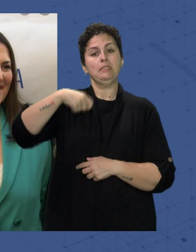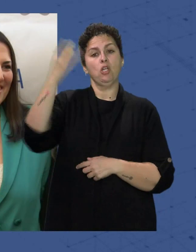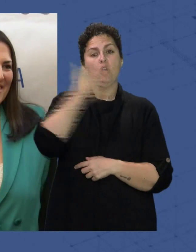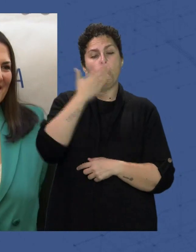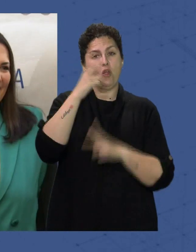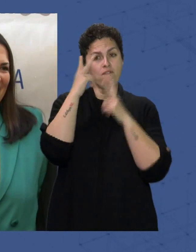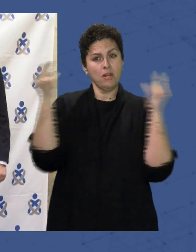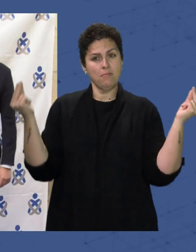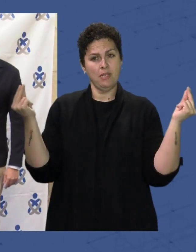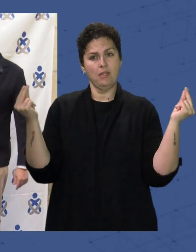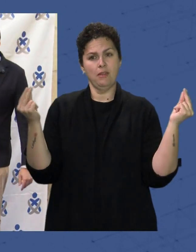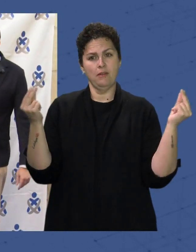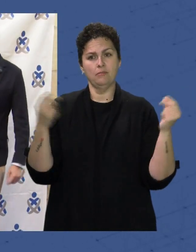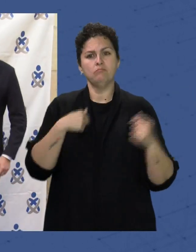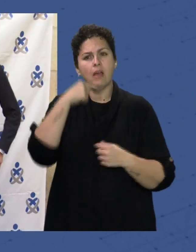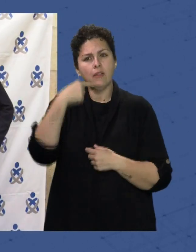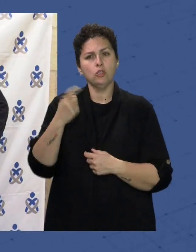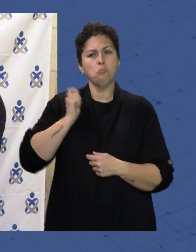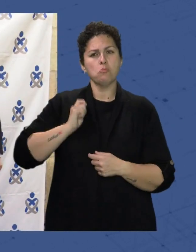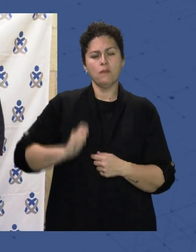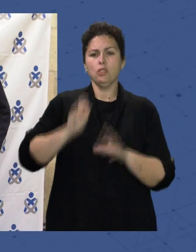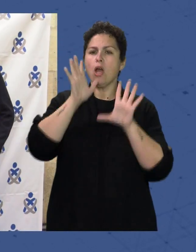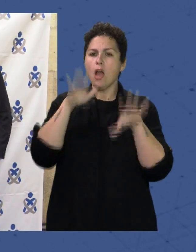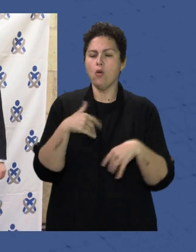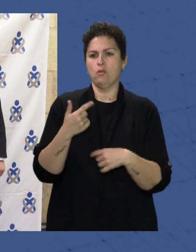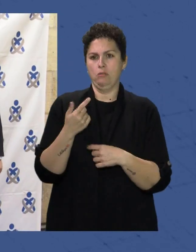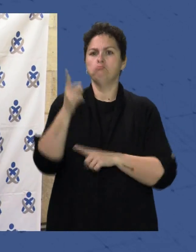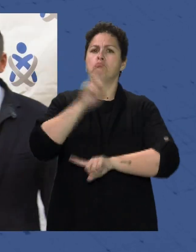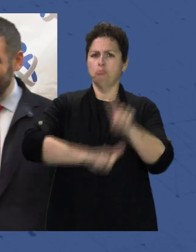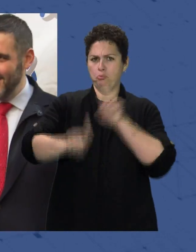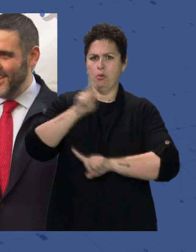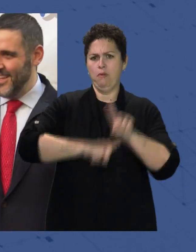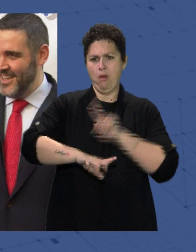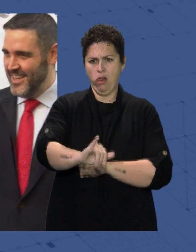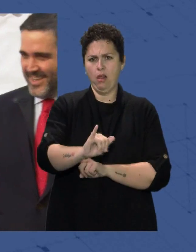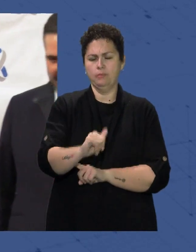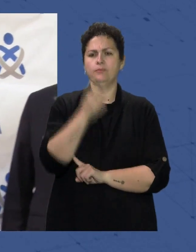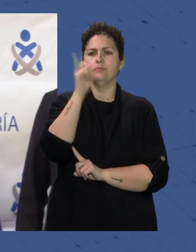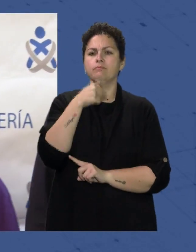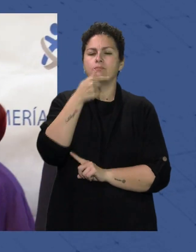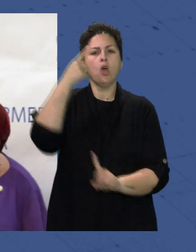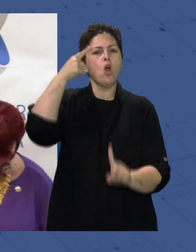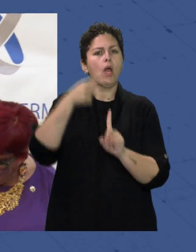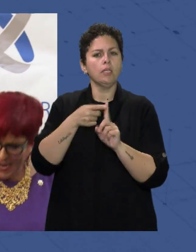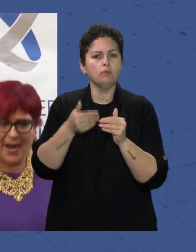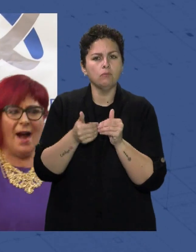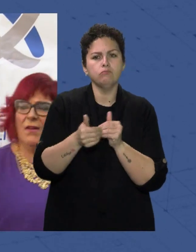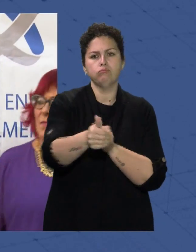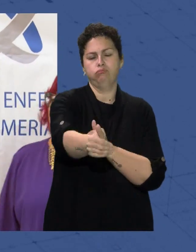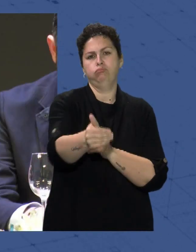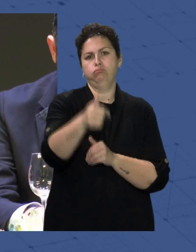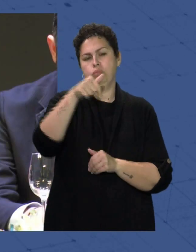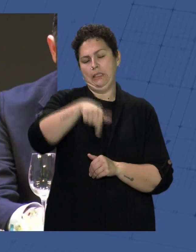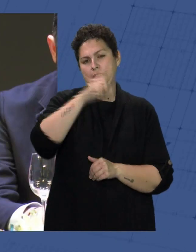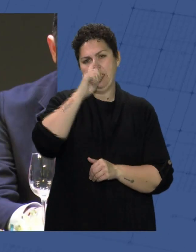Enfermería ha asegurado que la profesión está pasando por numerosos problemas Y ha señalado los objetivos que se plantean para este